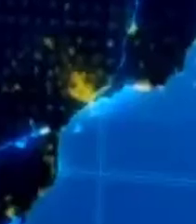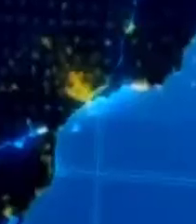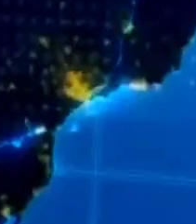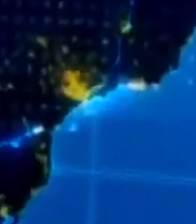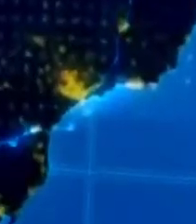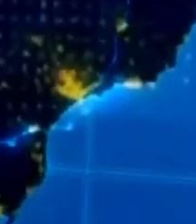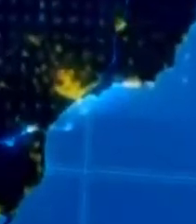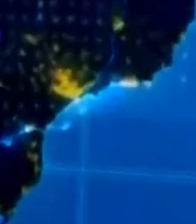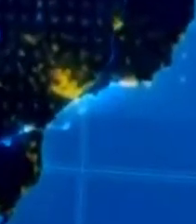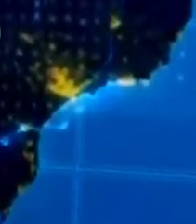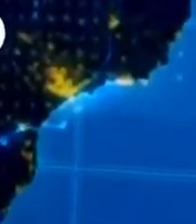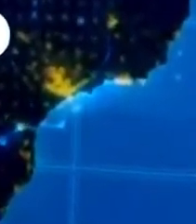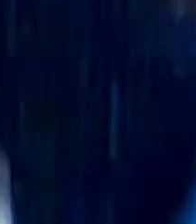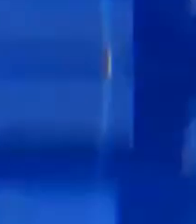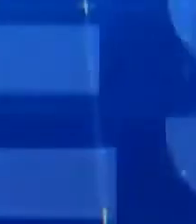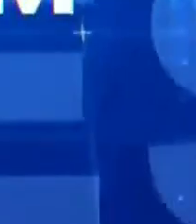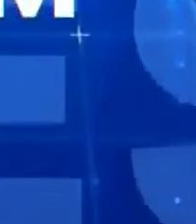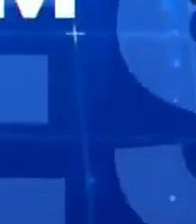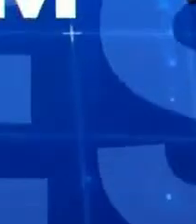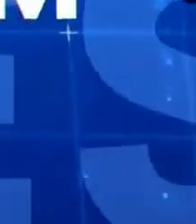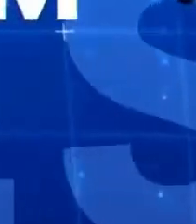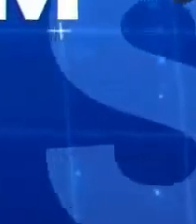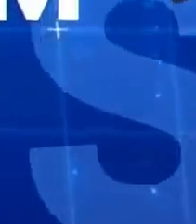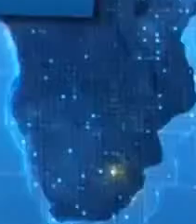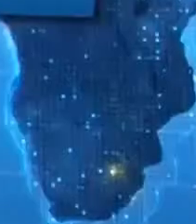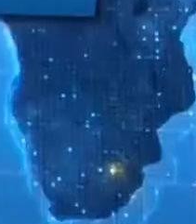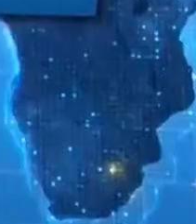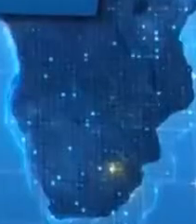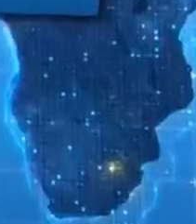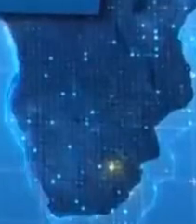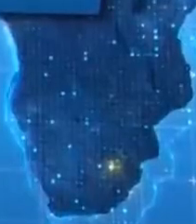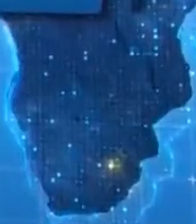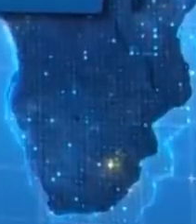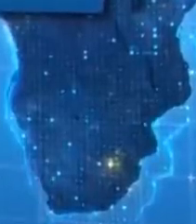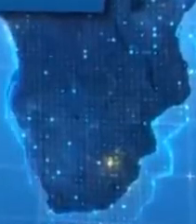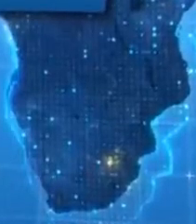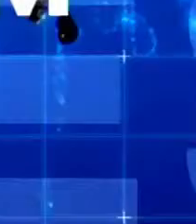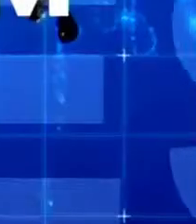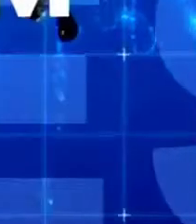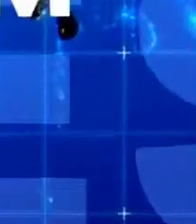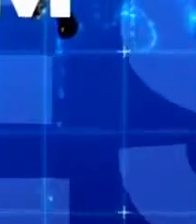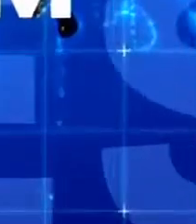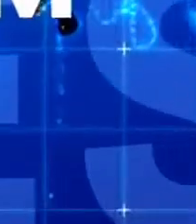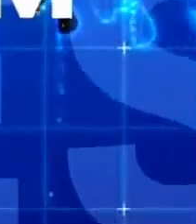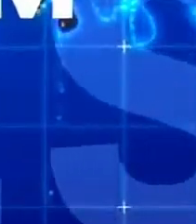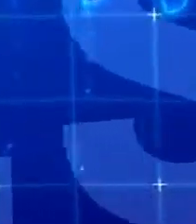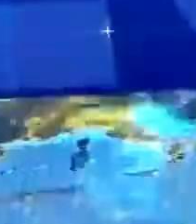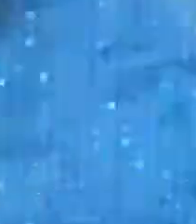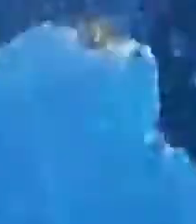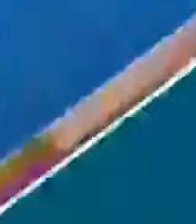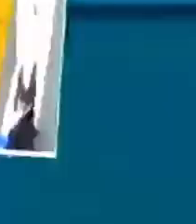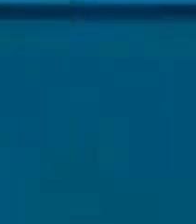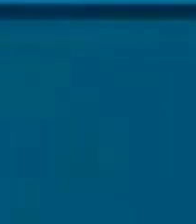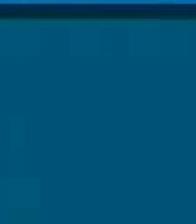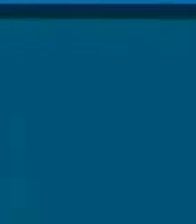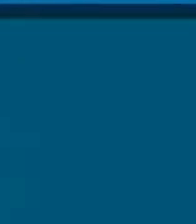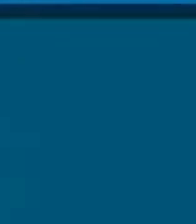en TV Perú. En sus tres ediciones, seis de la mañana, doce del mediodía y ocho de la noche.